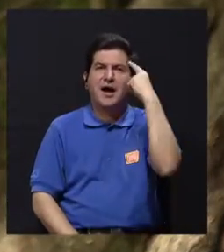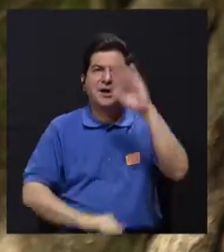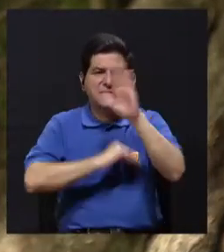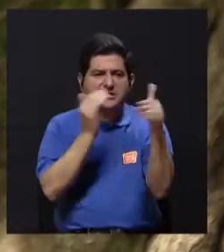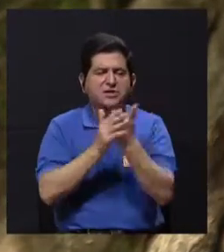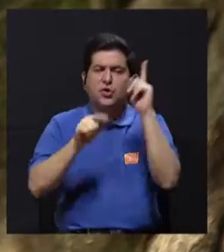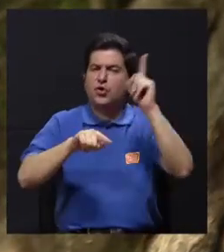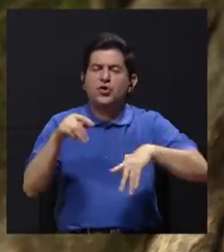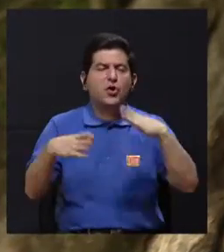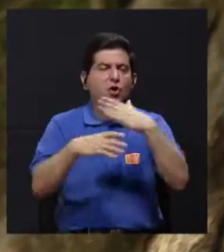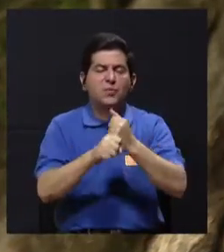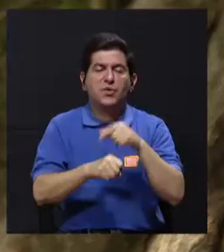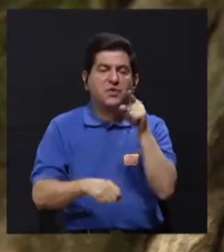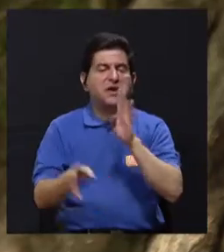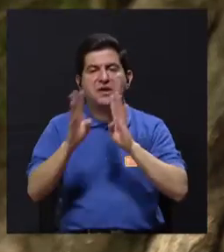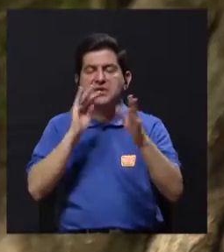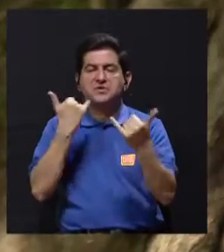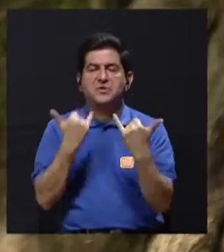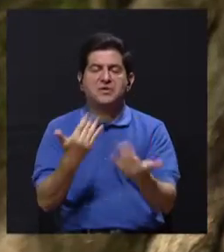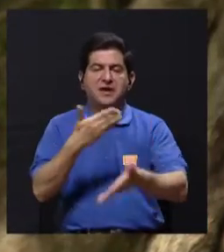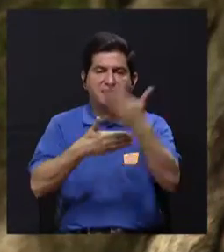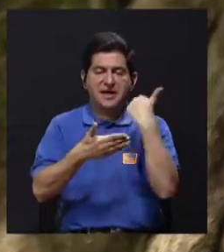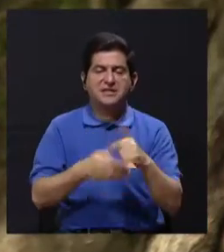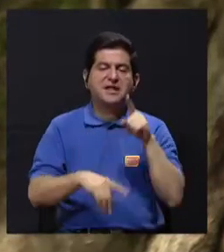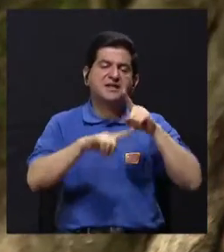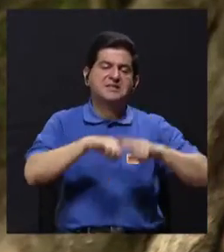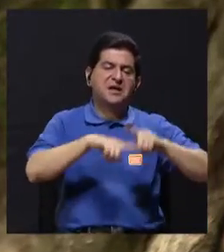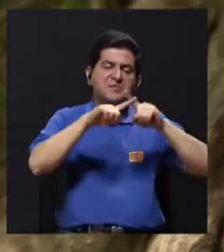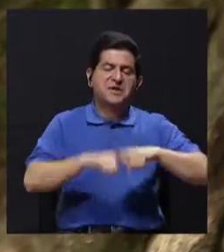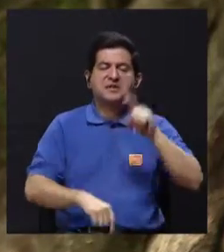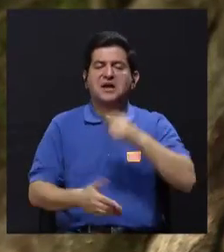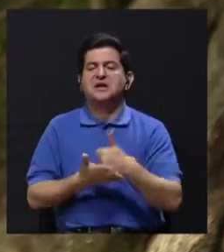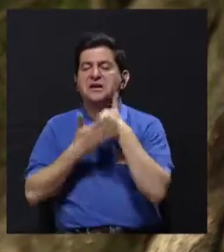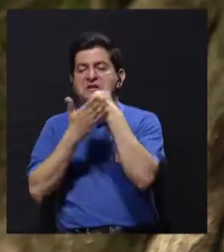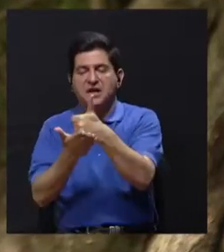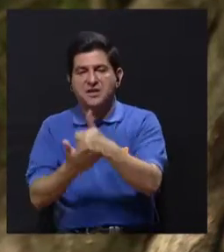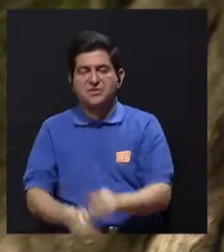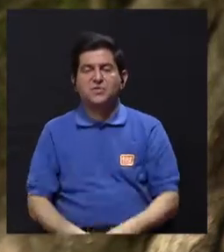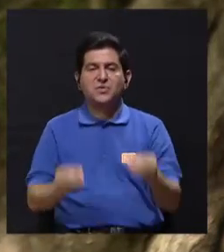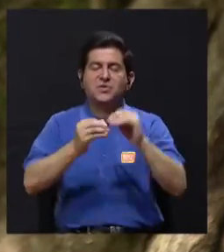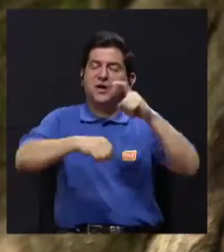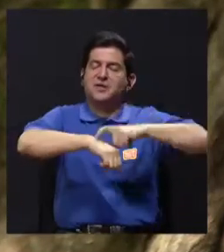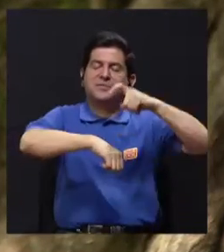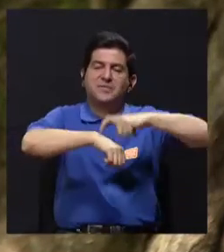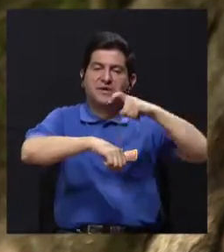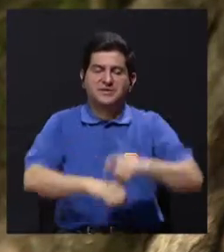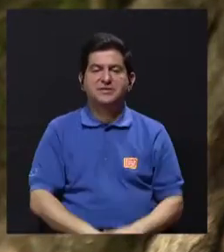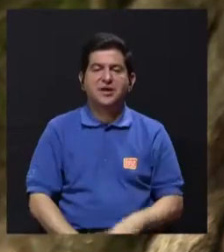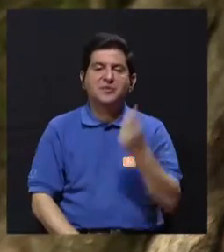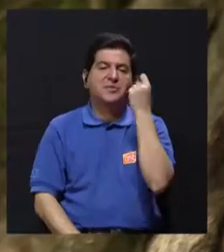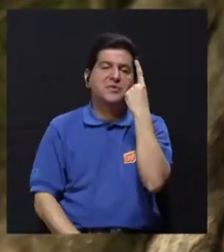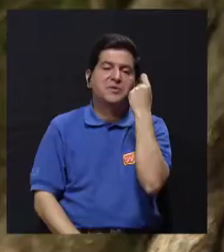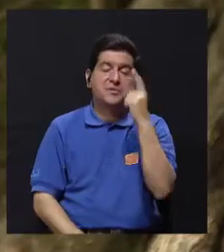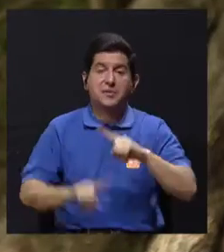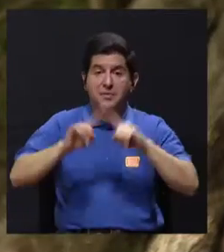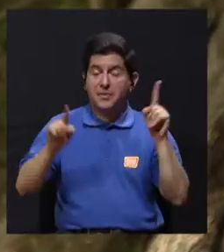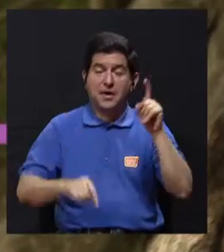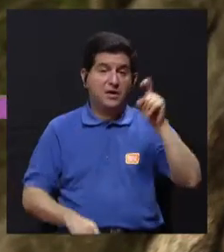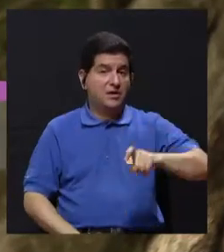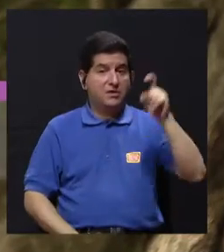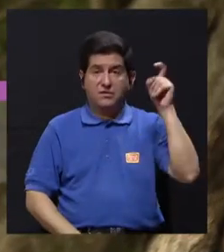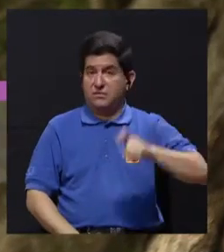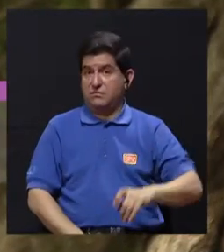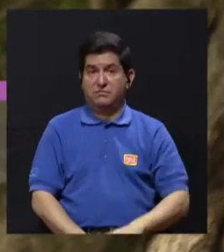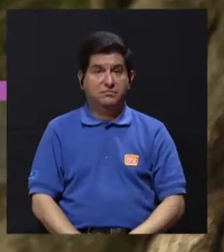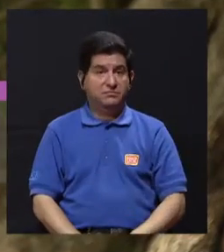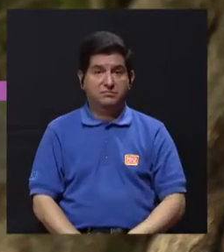tenemos a pensar en todo lo que no pueden hacer y eso es lo que hemos conversado ahora de que son dependientes de que requieren ayuda de que hay que darles más tiempo hay que darles comprensión pero eso